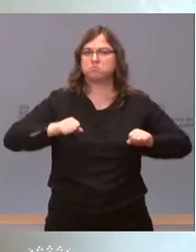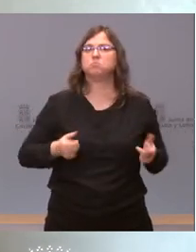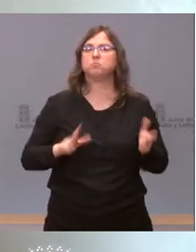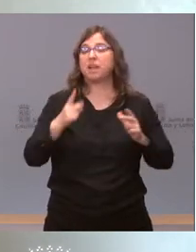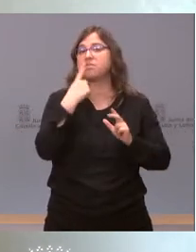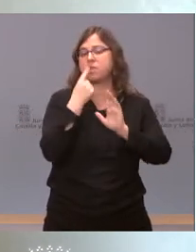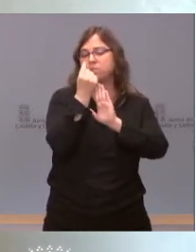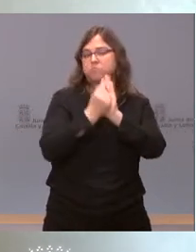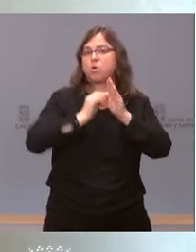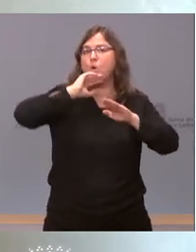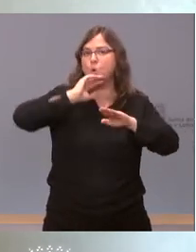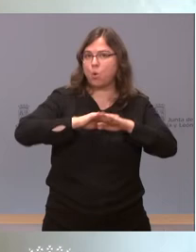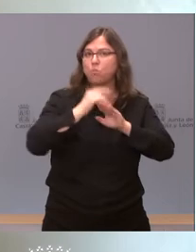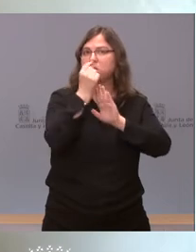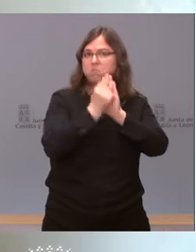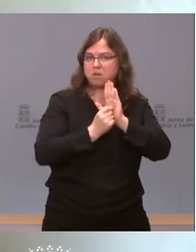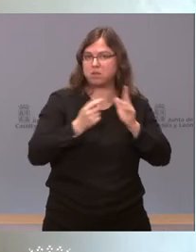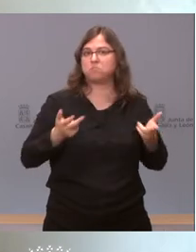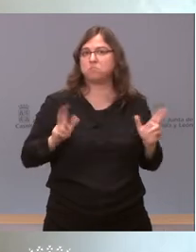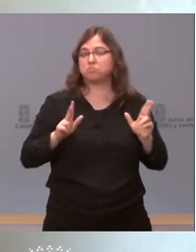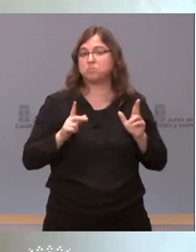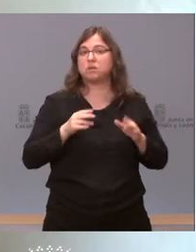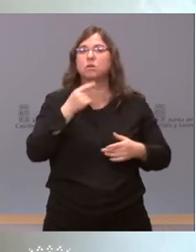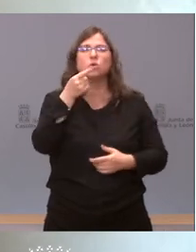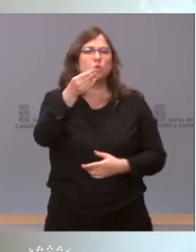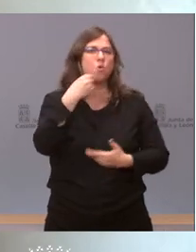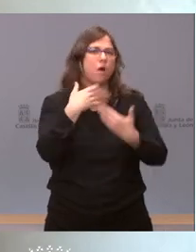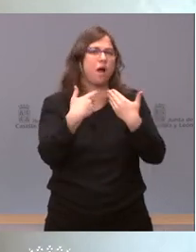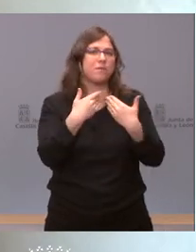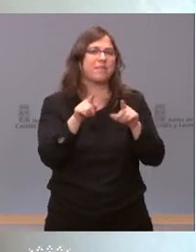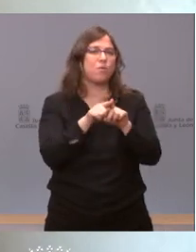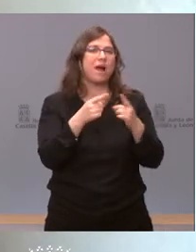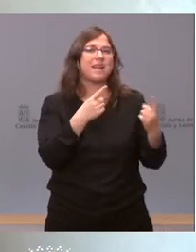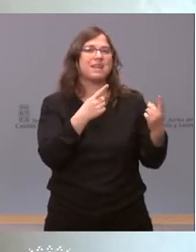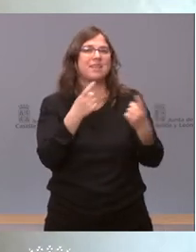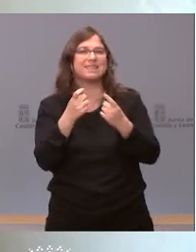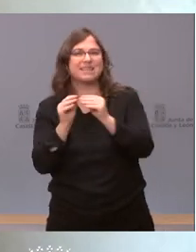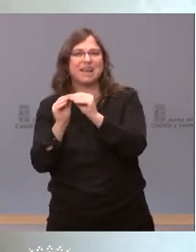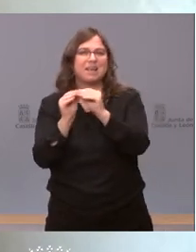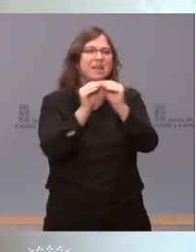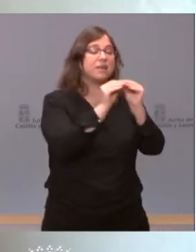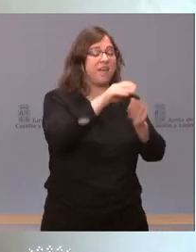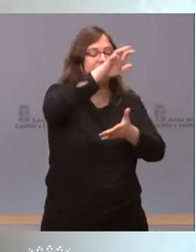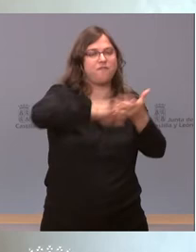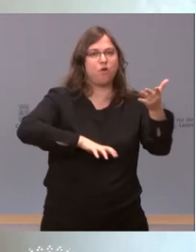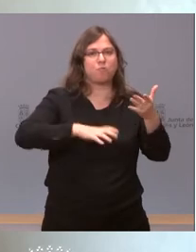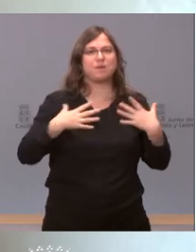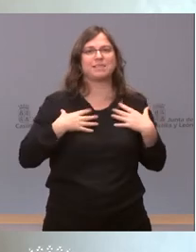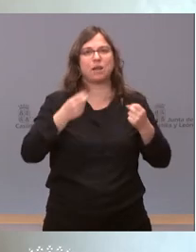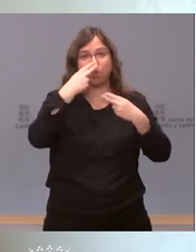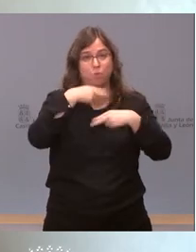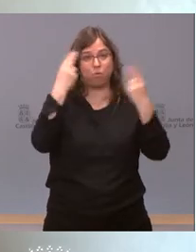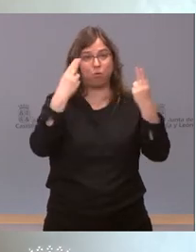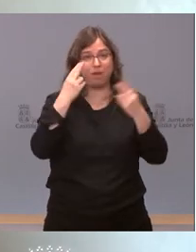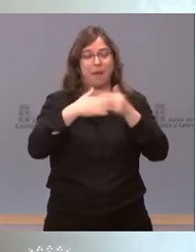cumplen las medidas de seguridad tal y como están diseñados usted ha hablado de una necesidad de un informe de salud pública por parte de la Junta de